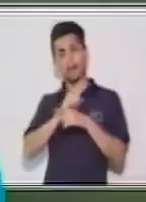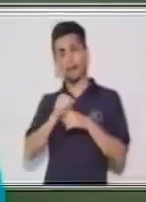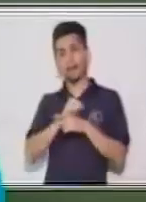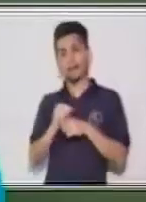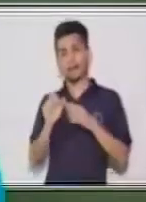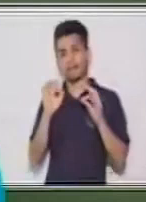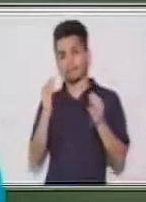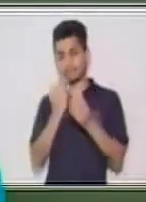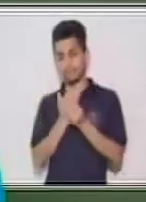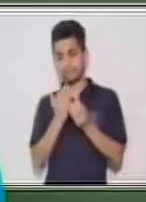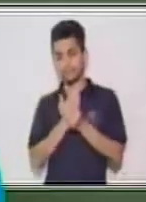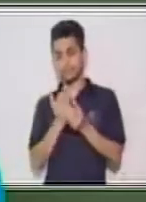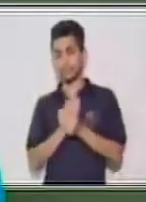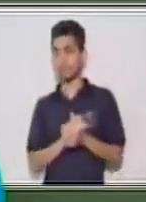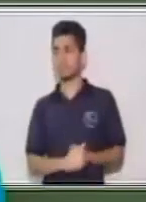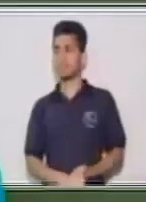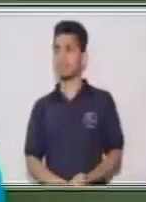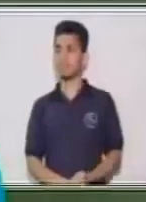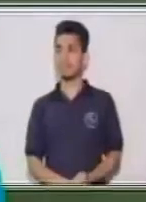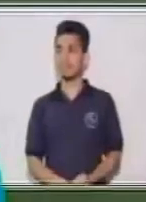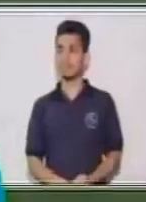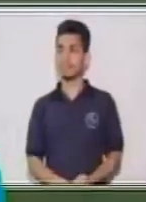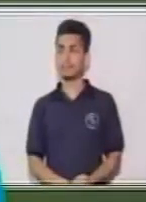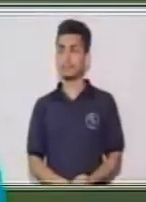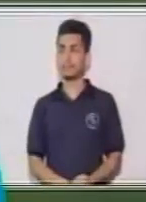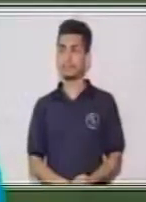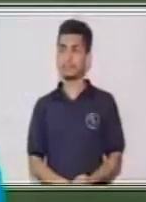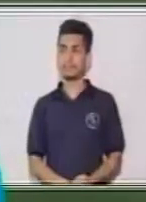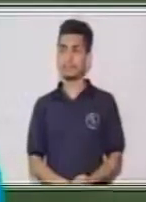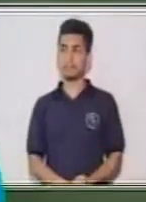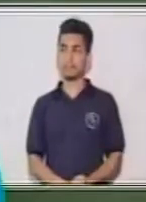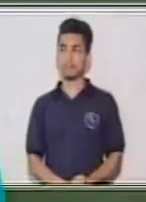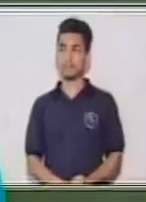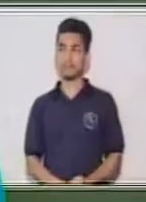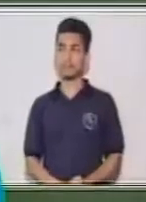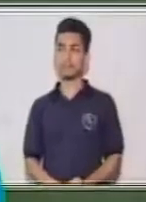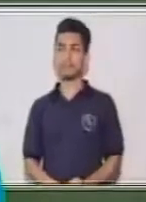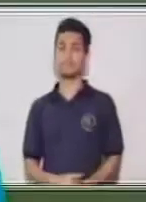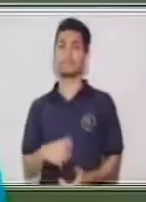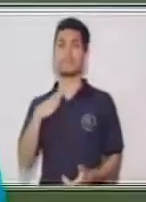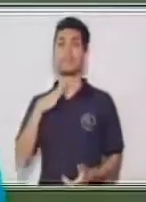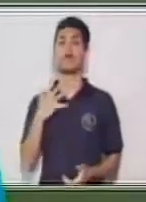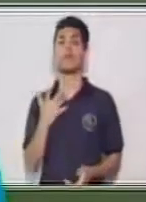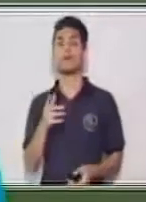Dentro de estos también tenemos nosotros o nosotras.